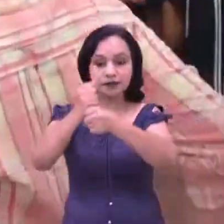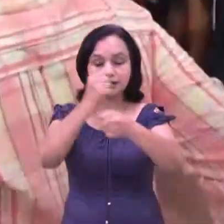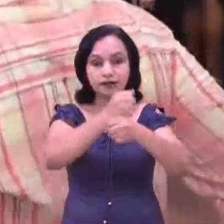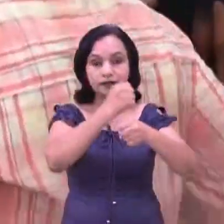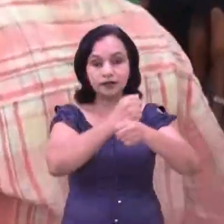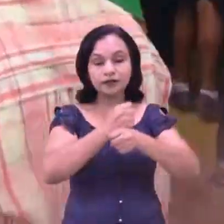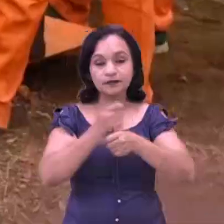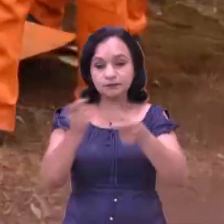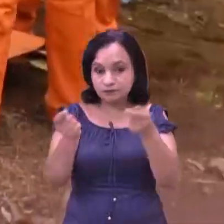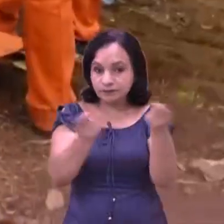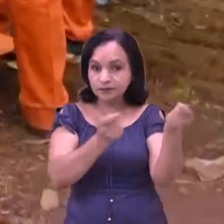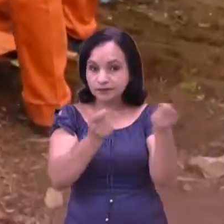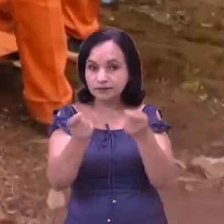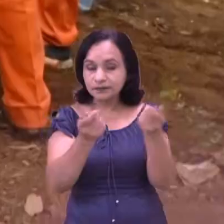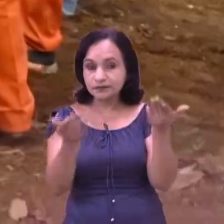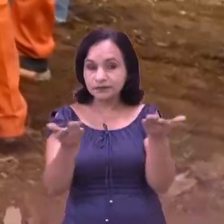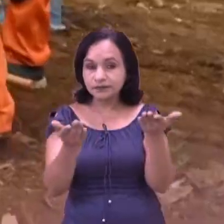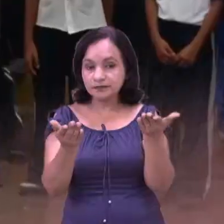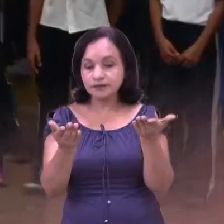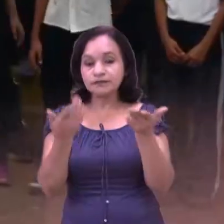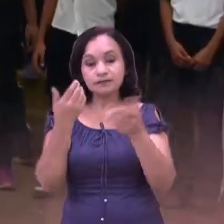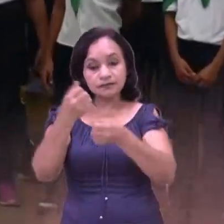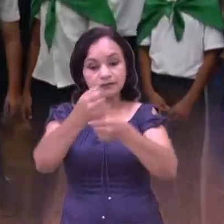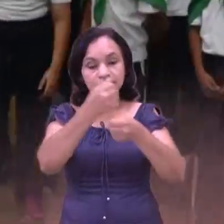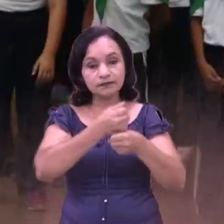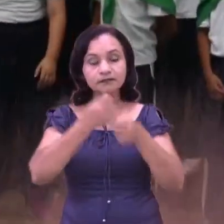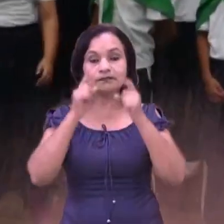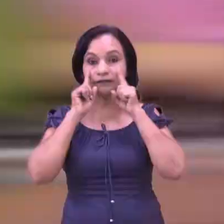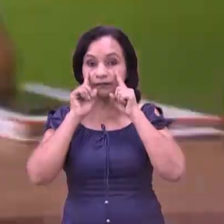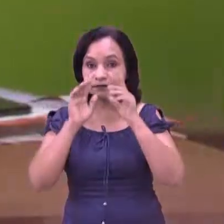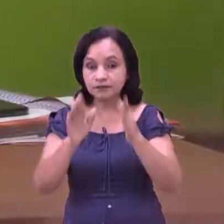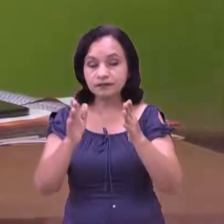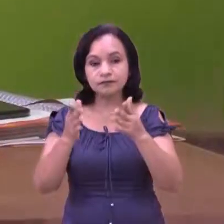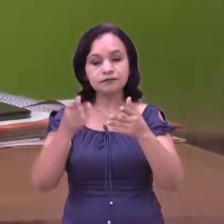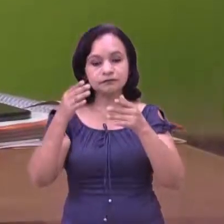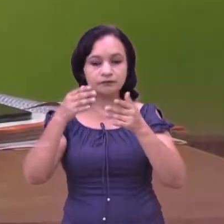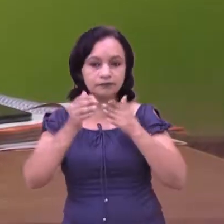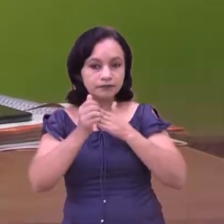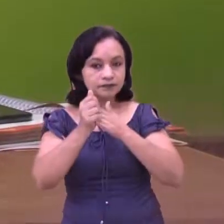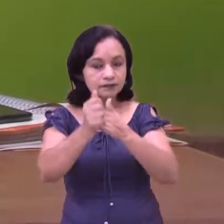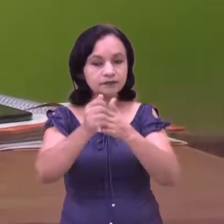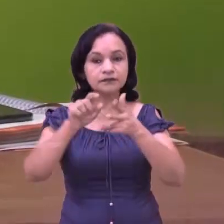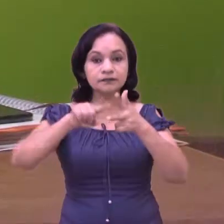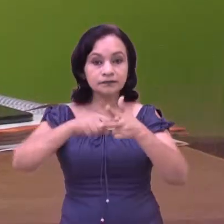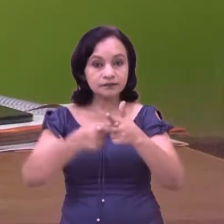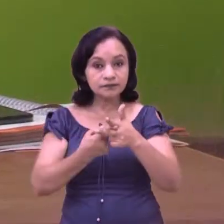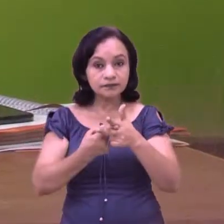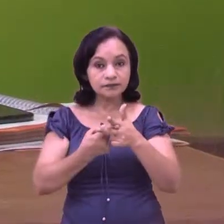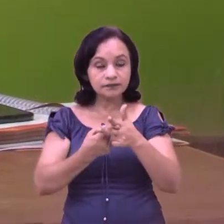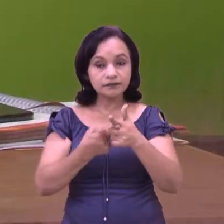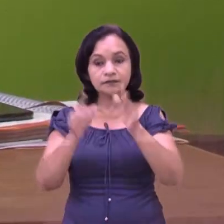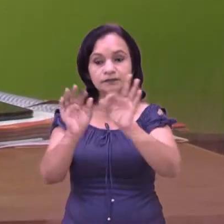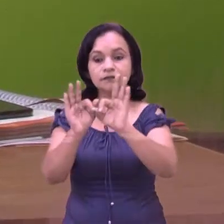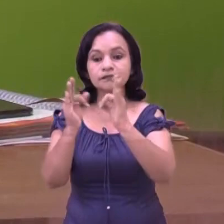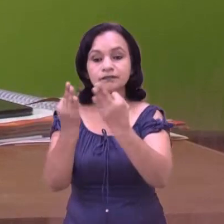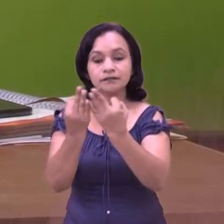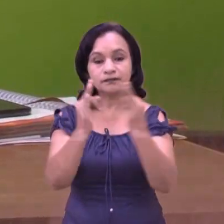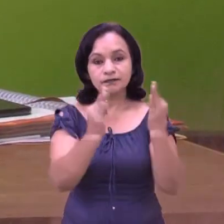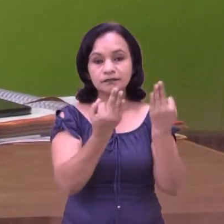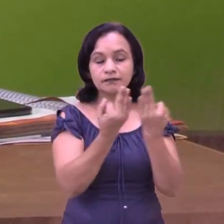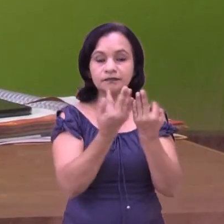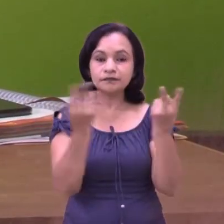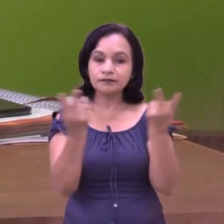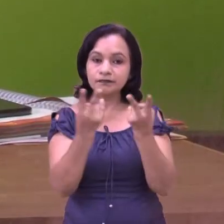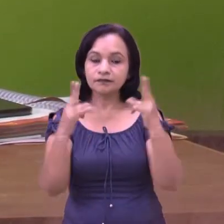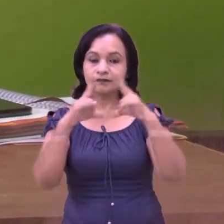de emergencia, desde la parte operativa, pero también de gerencia. Iniciando porque la mayoría de las familias nicaragüenses están